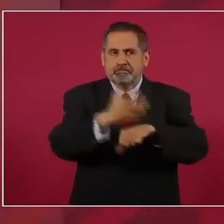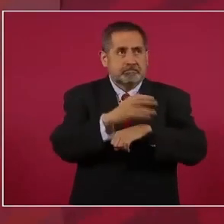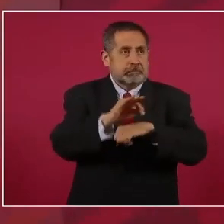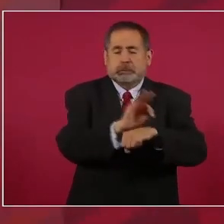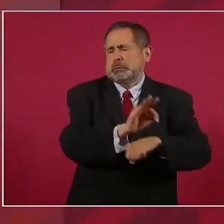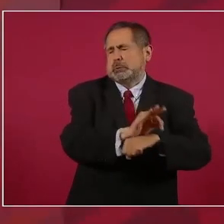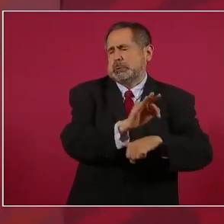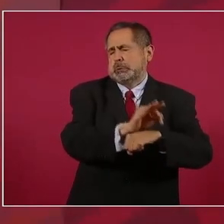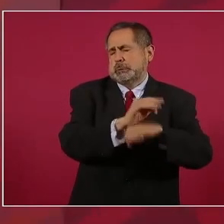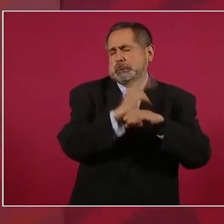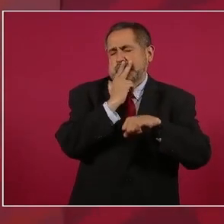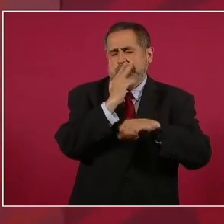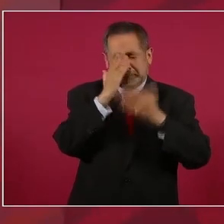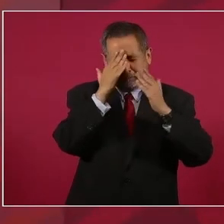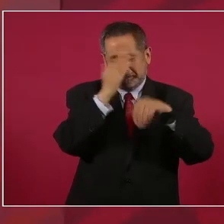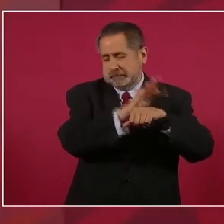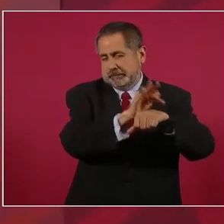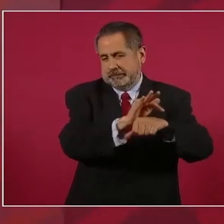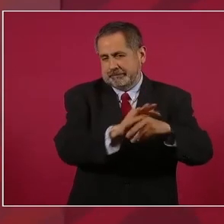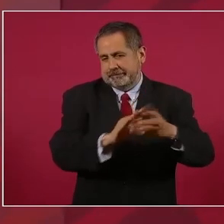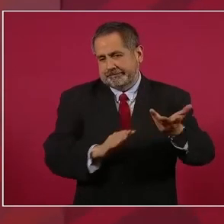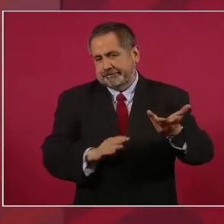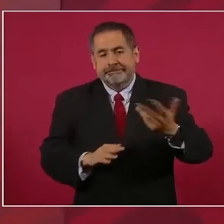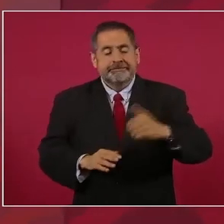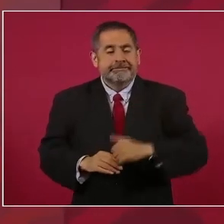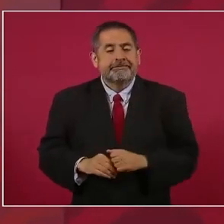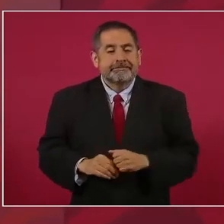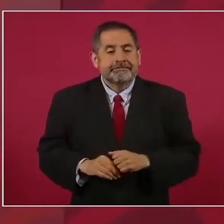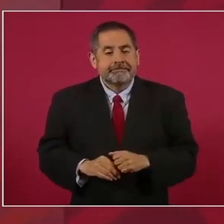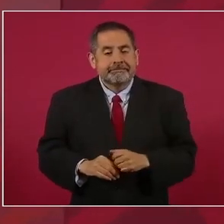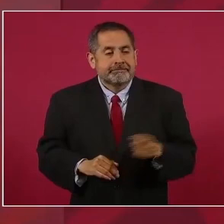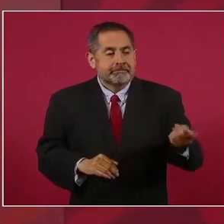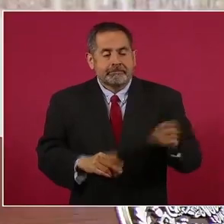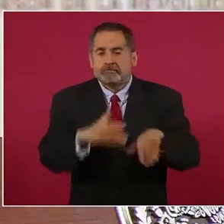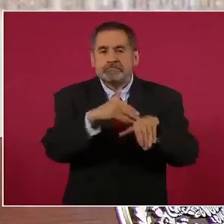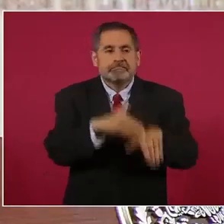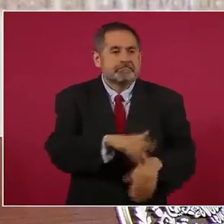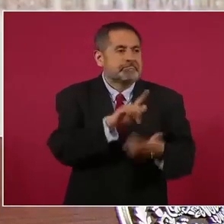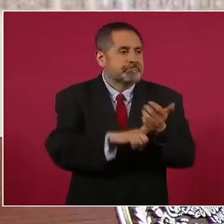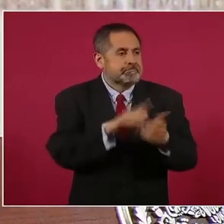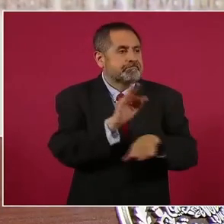hasta de manera oficiosa.